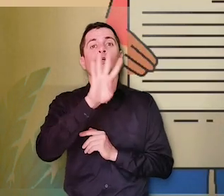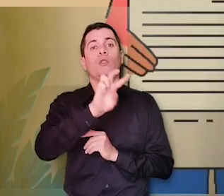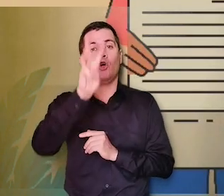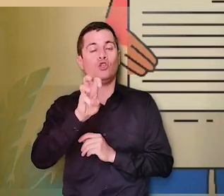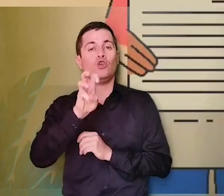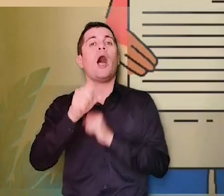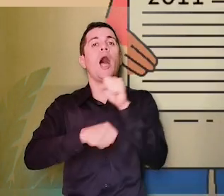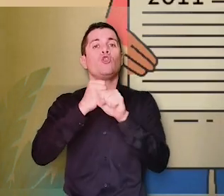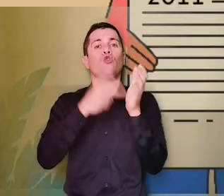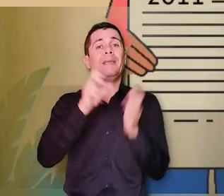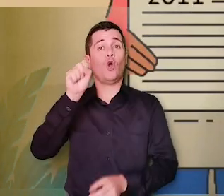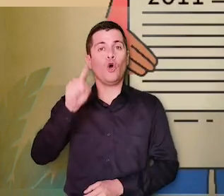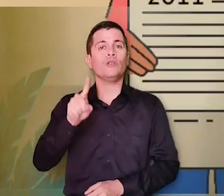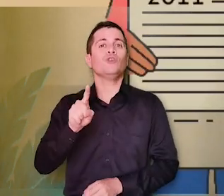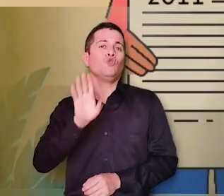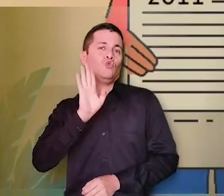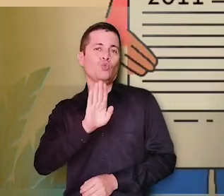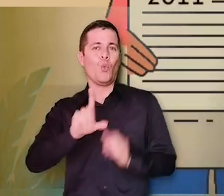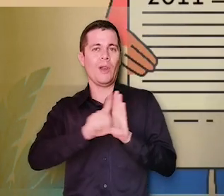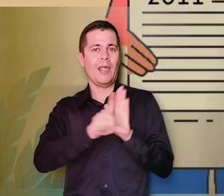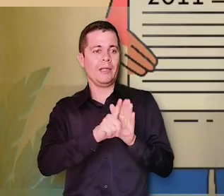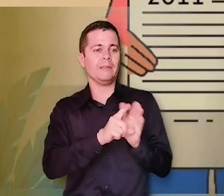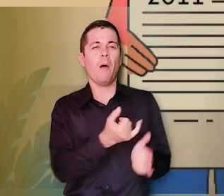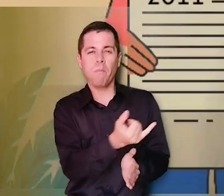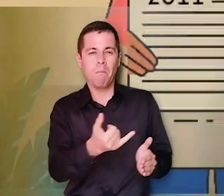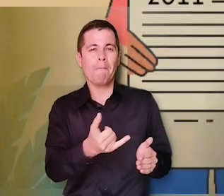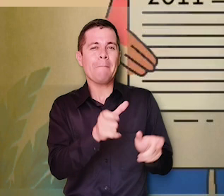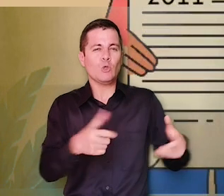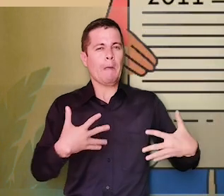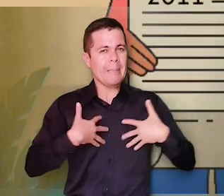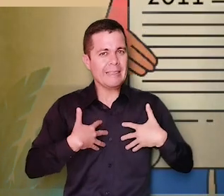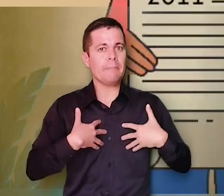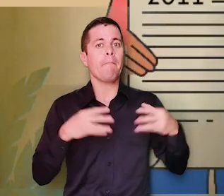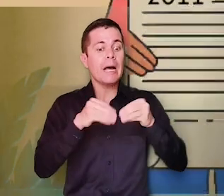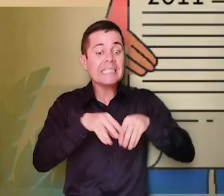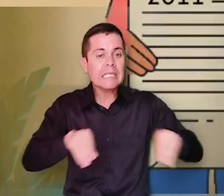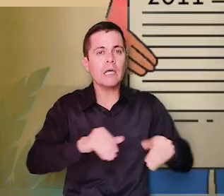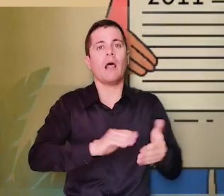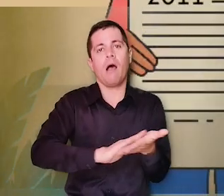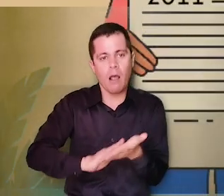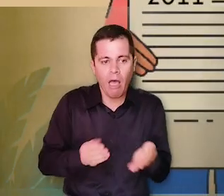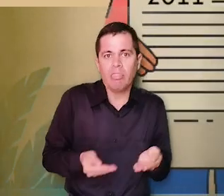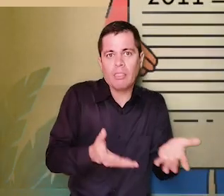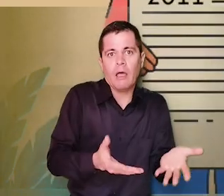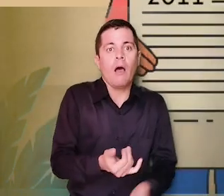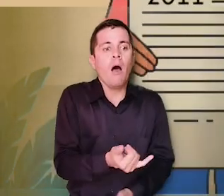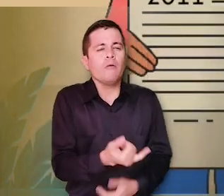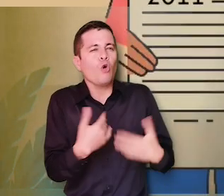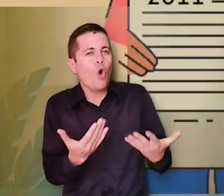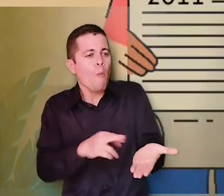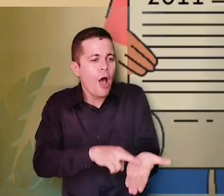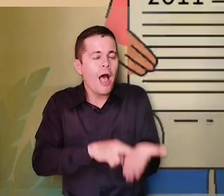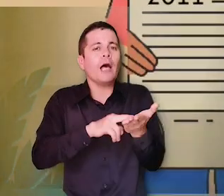1448 de 2011, conocida como la Ley de Víctimas y Restitución de Tierras, buscando medidas de rehabilitación